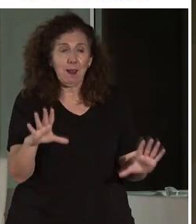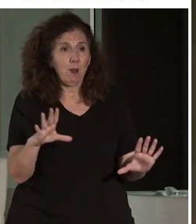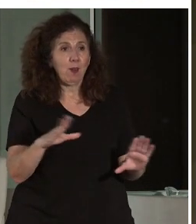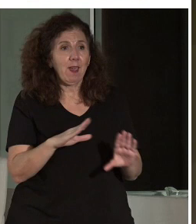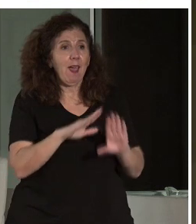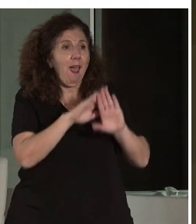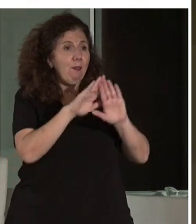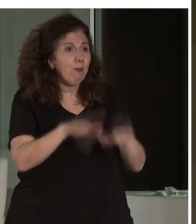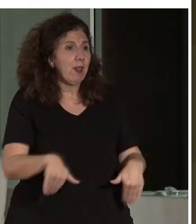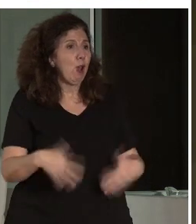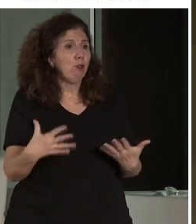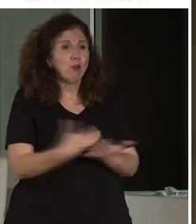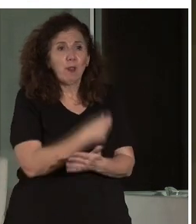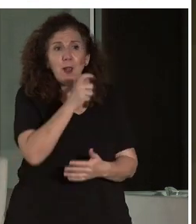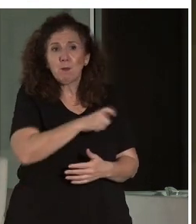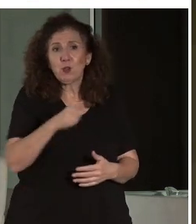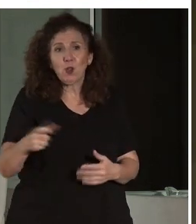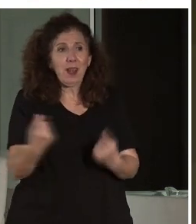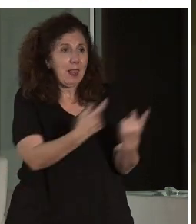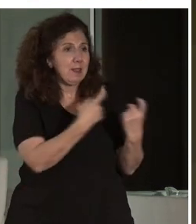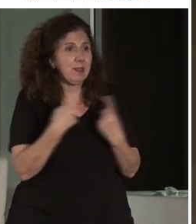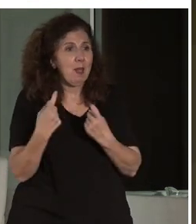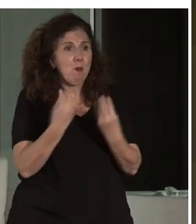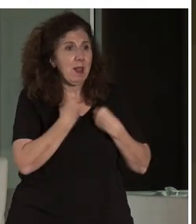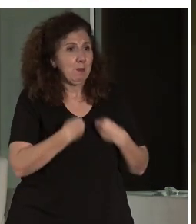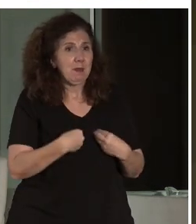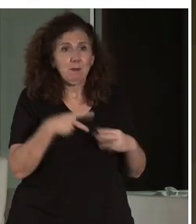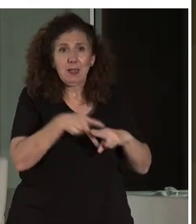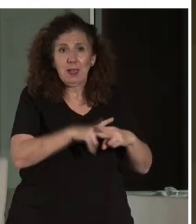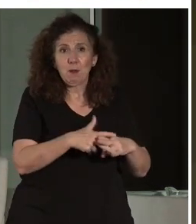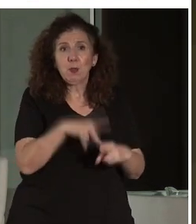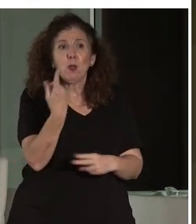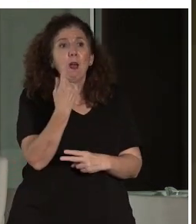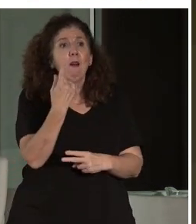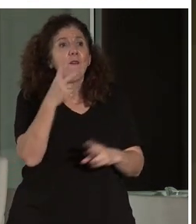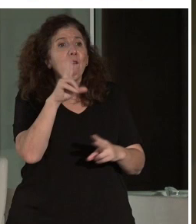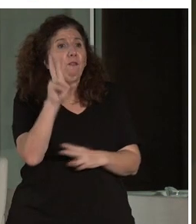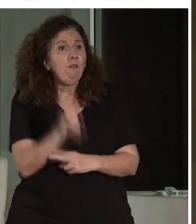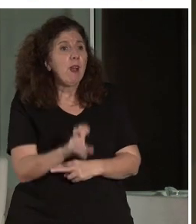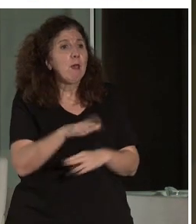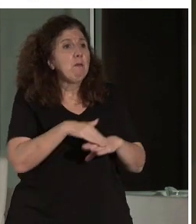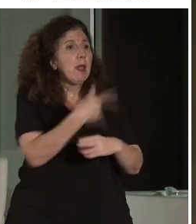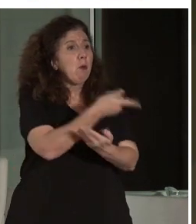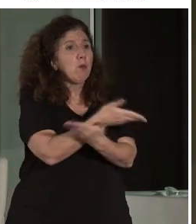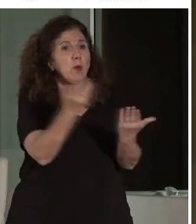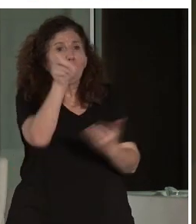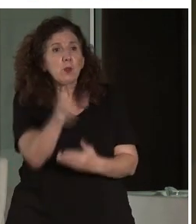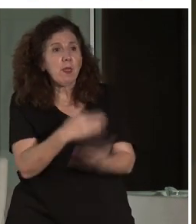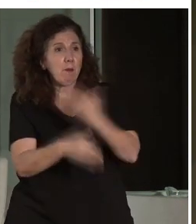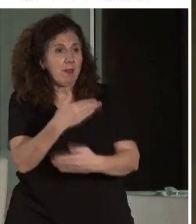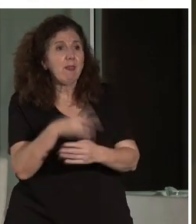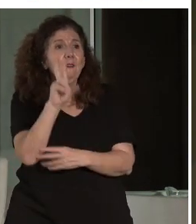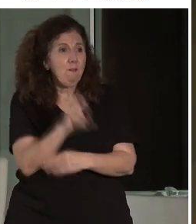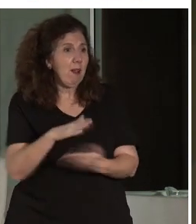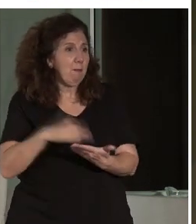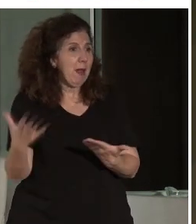todas las personas nos valemos de las mismas herramientas, ¿no? Y que lo que vale para una persona discapacitada al final nos va a valer para todas las personas,